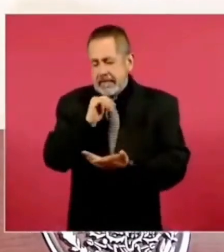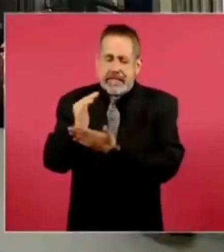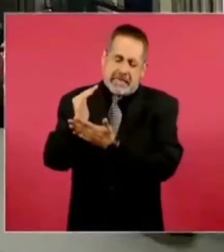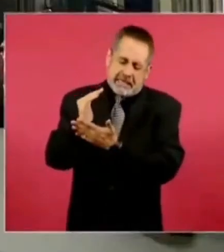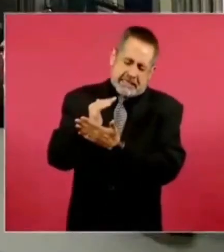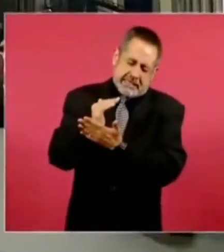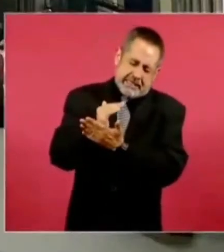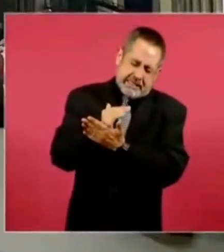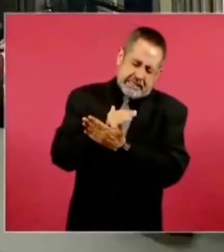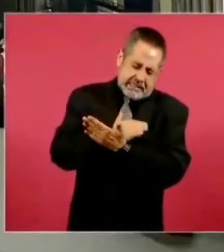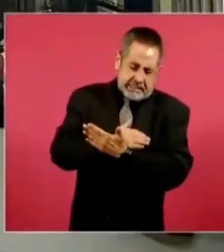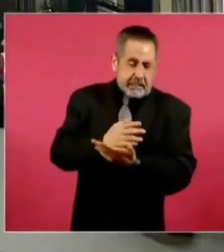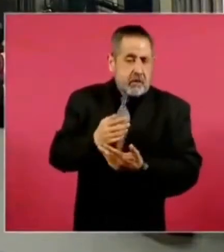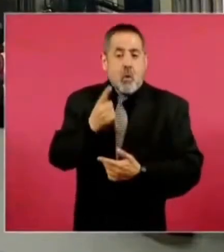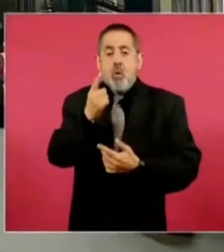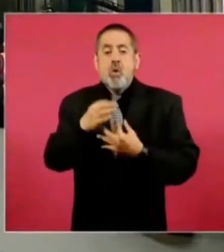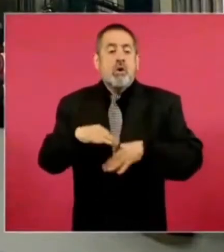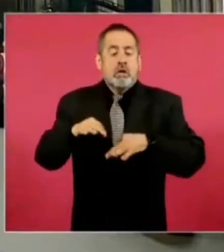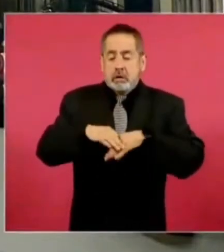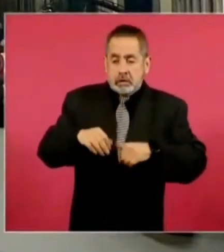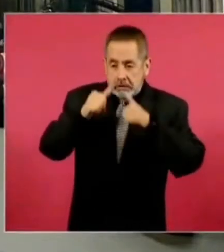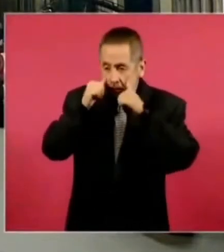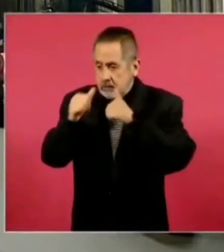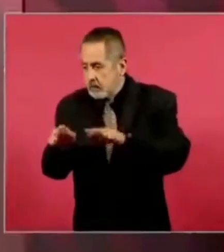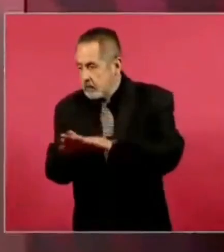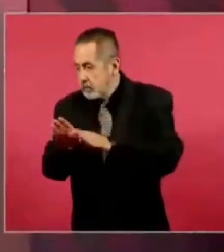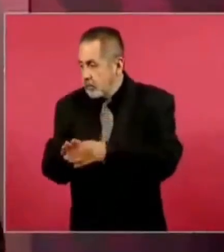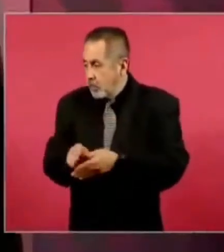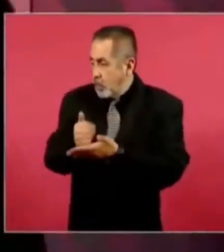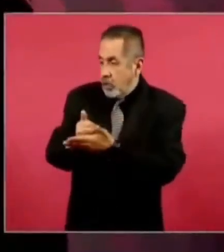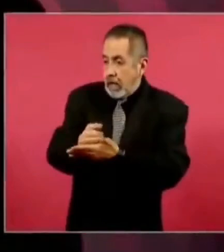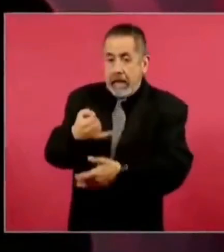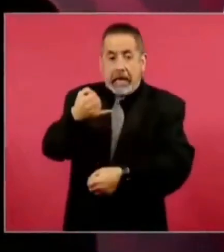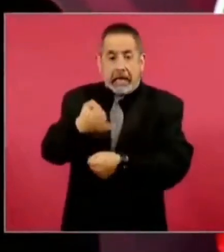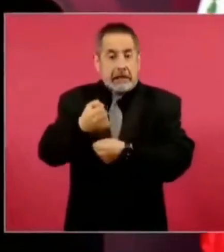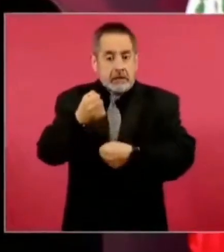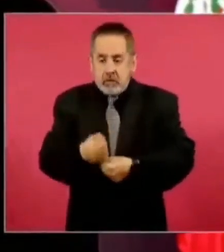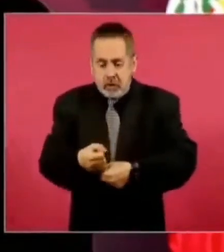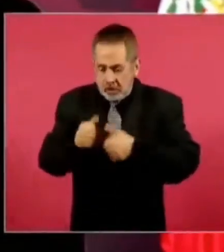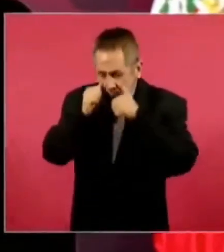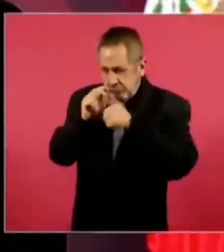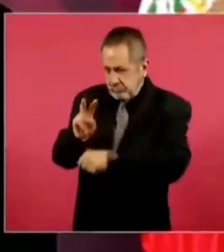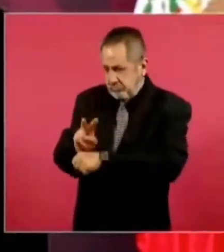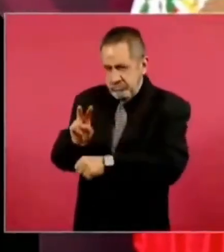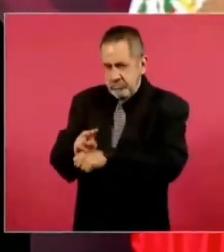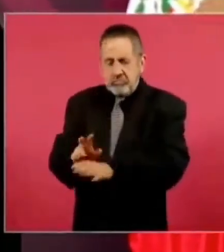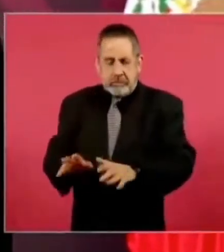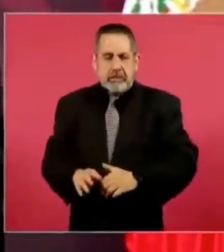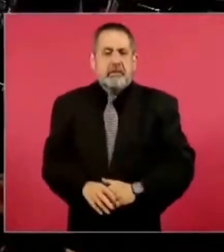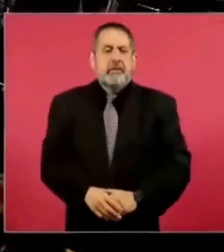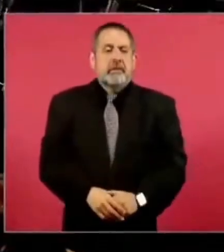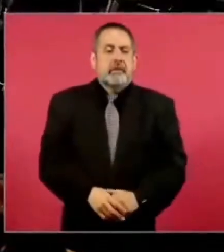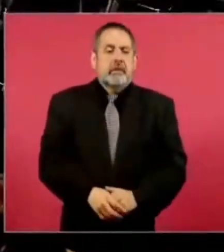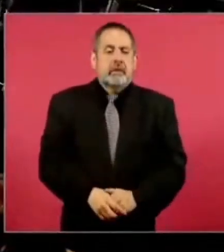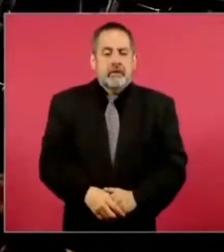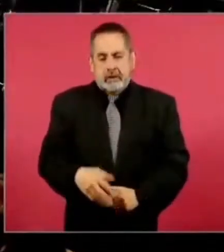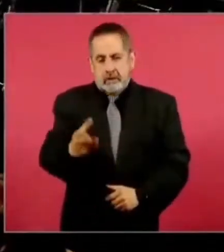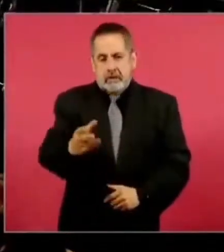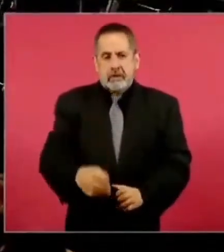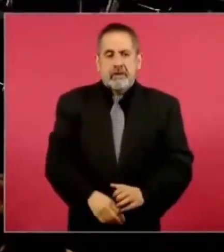atención especial al problema de la inseguridad y de la violencia adelante vamos vamos